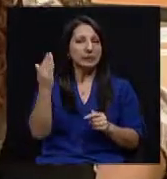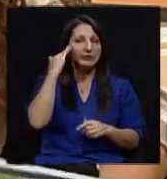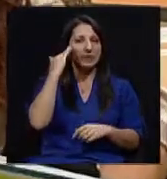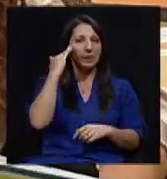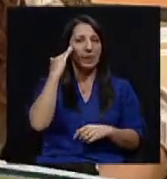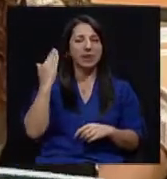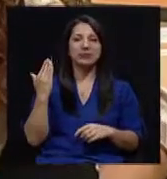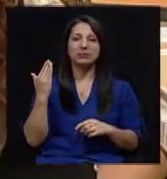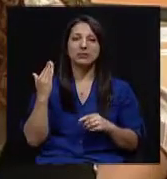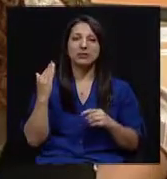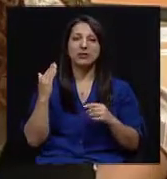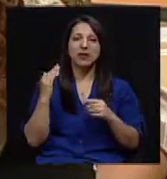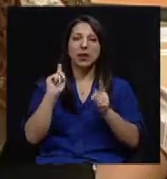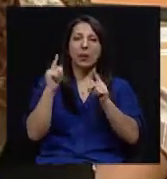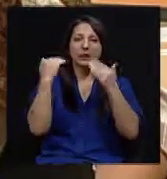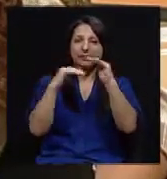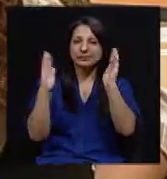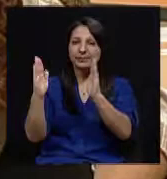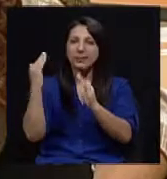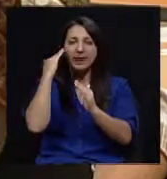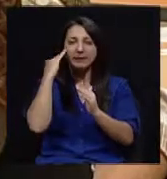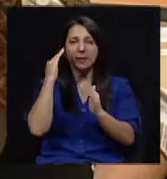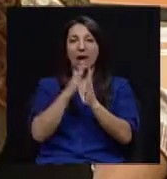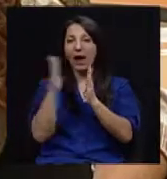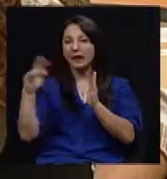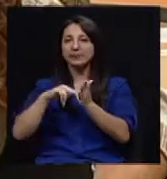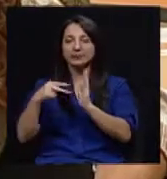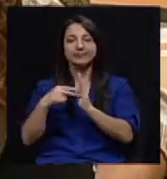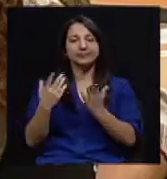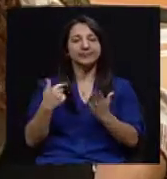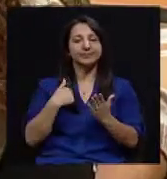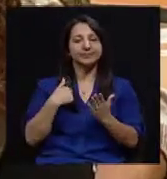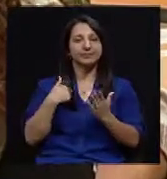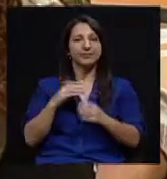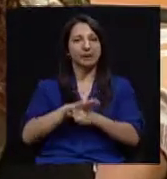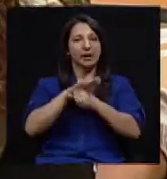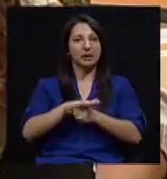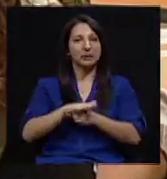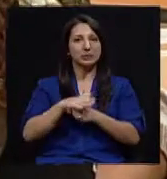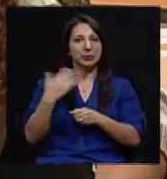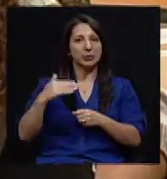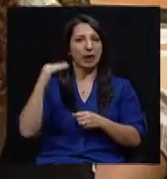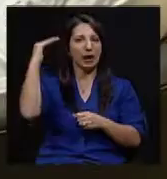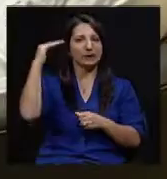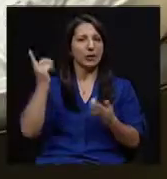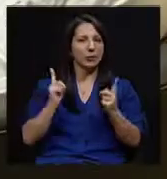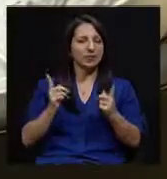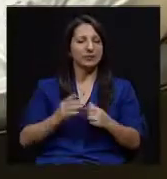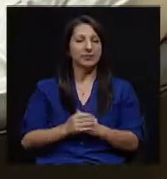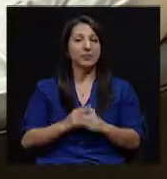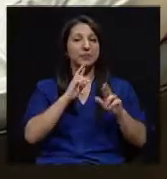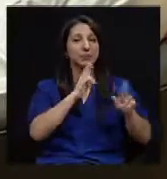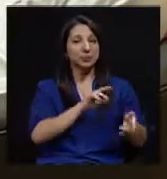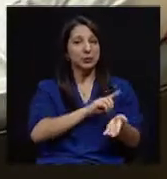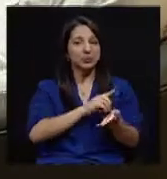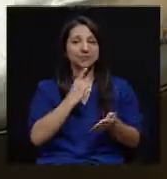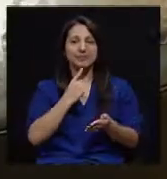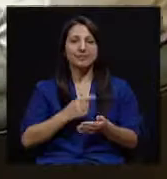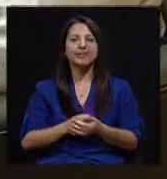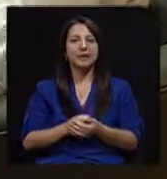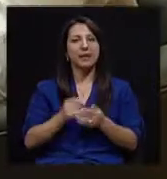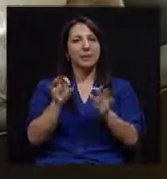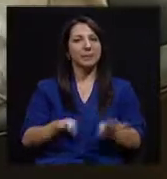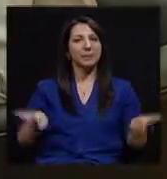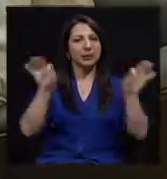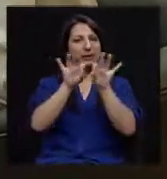saber cuáles son esos parámetros para decidir tomar ese parámetro de hipertensión? Ok, aquí hay una cosa que es muy,